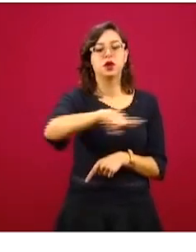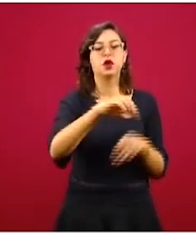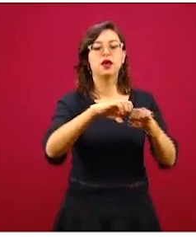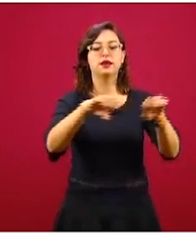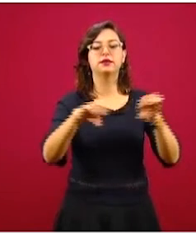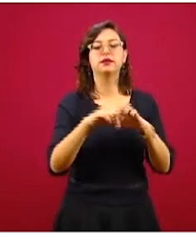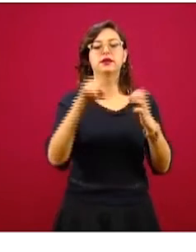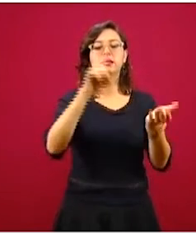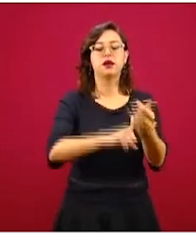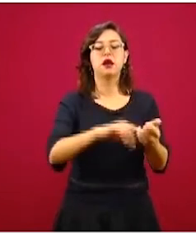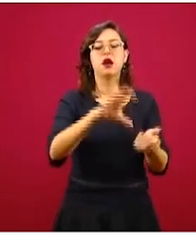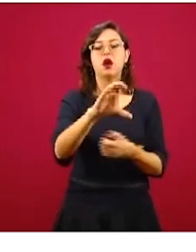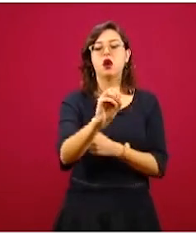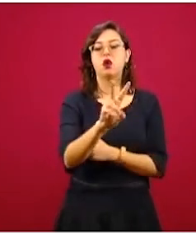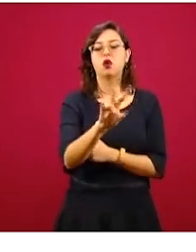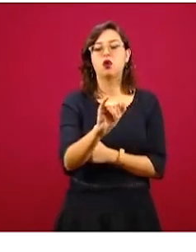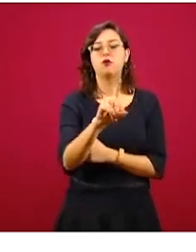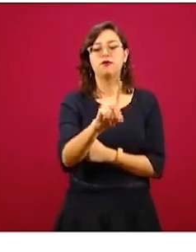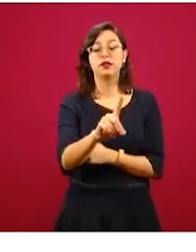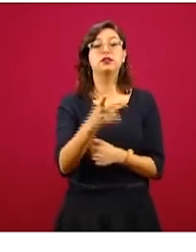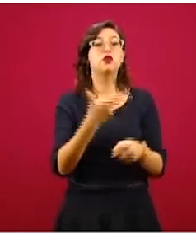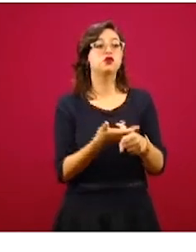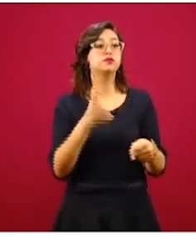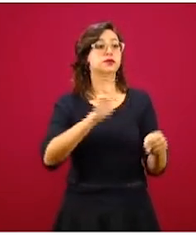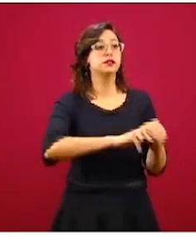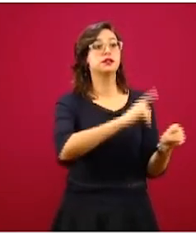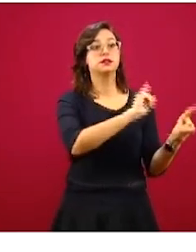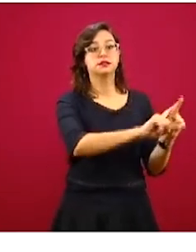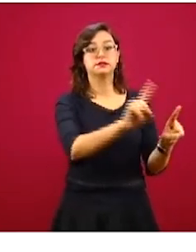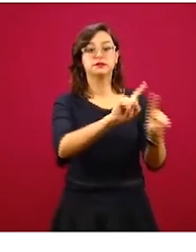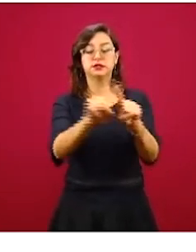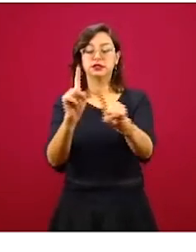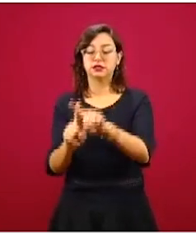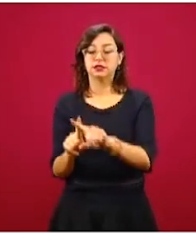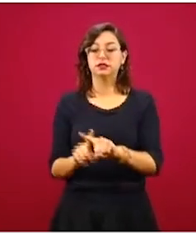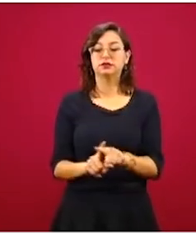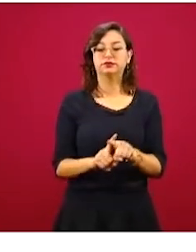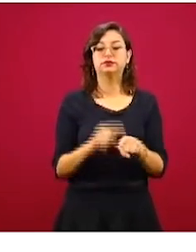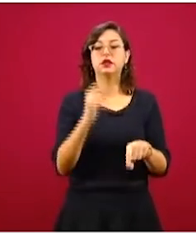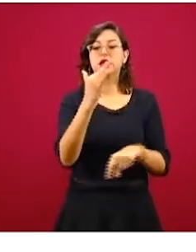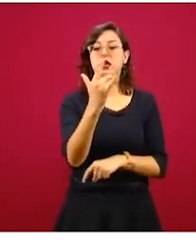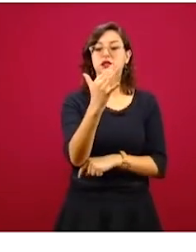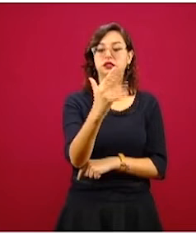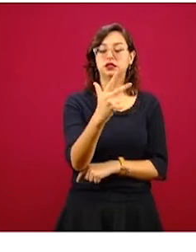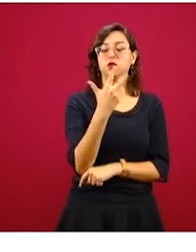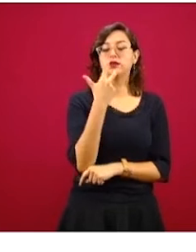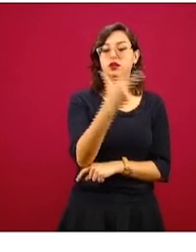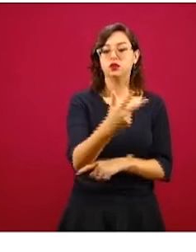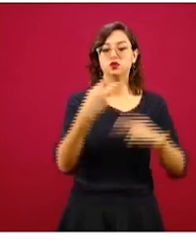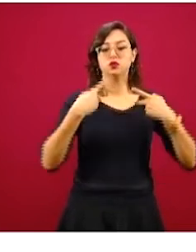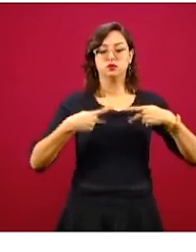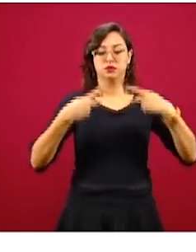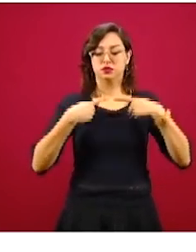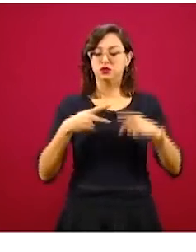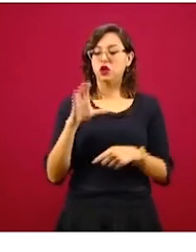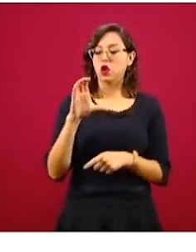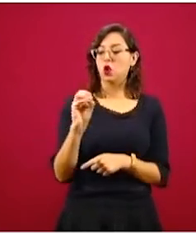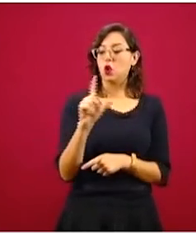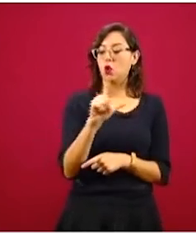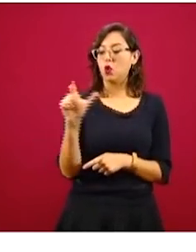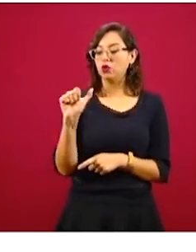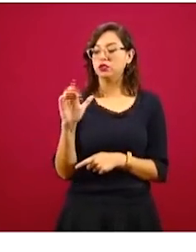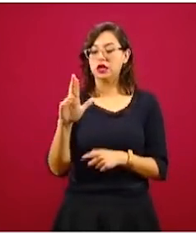en los hospitales que se han reconvertido. Se trata de 58 collares junto